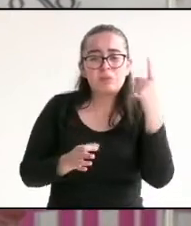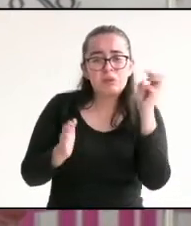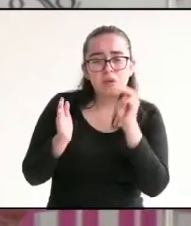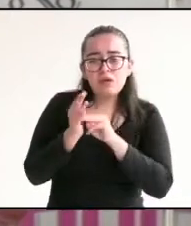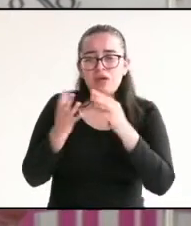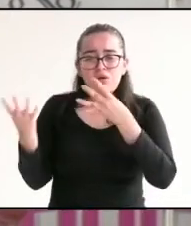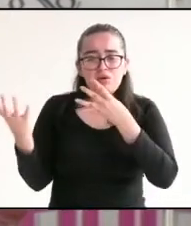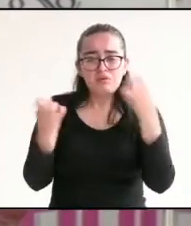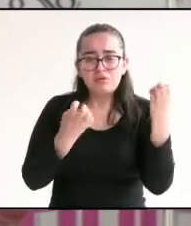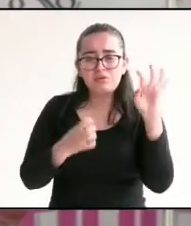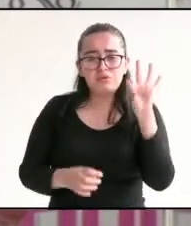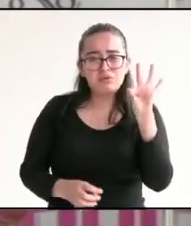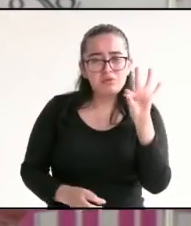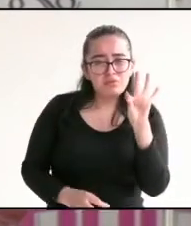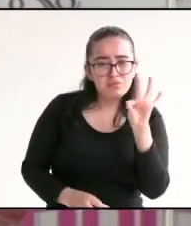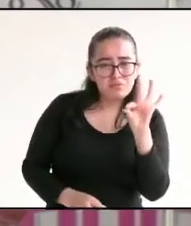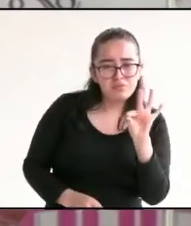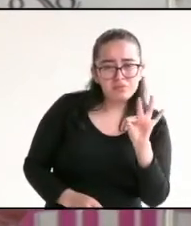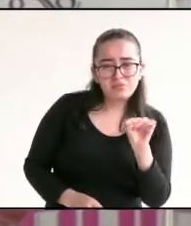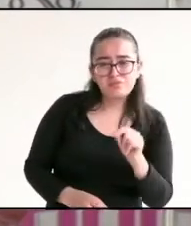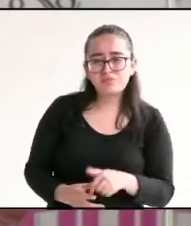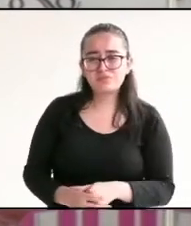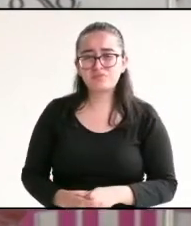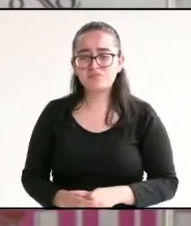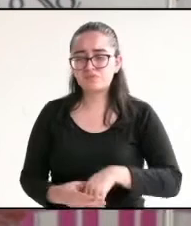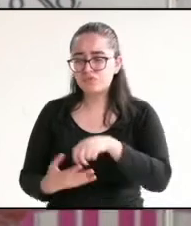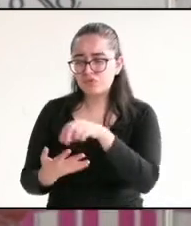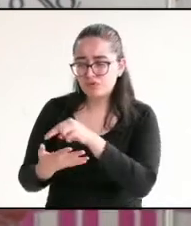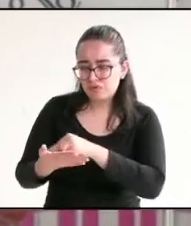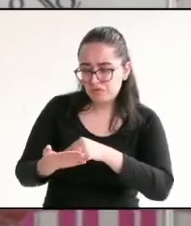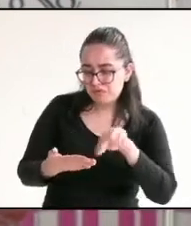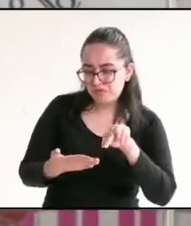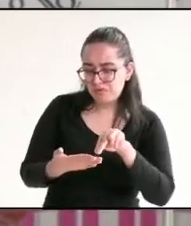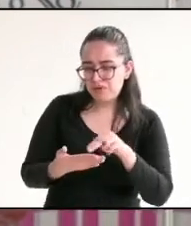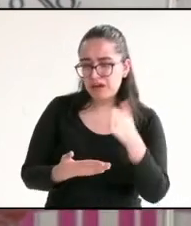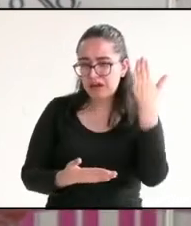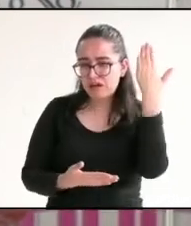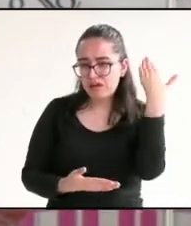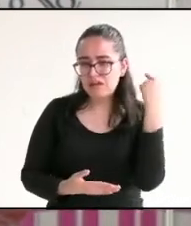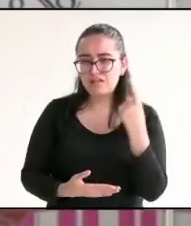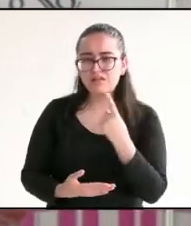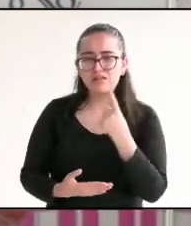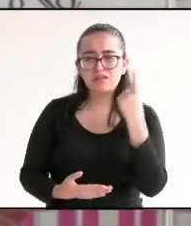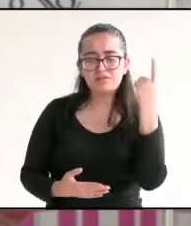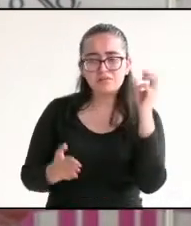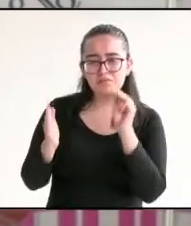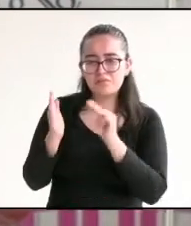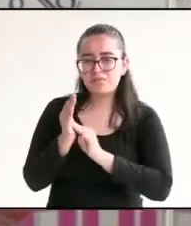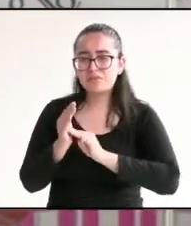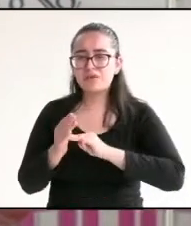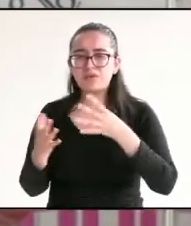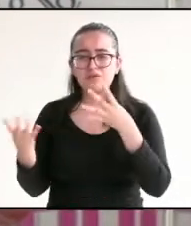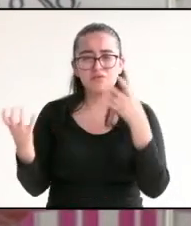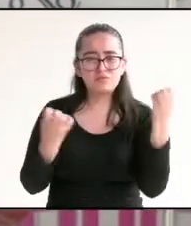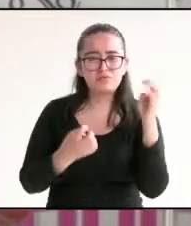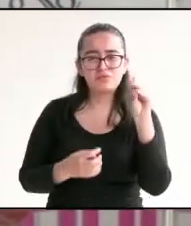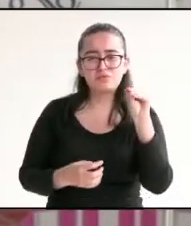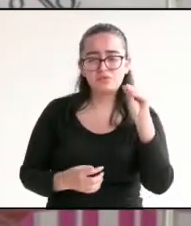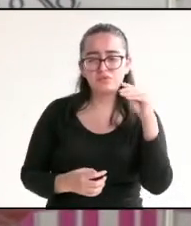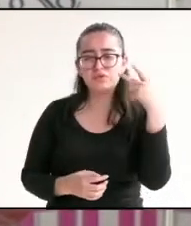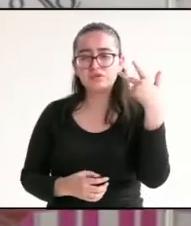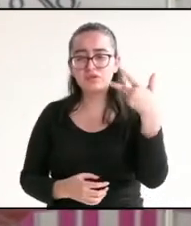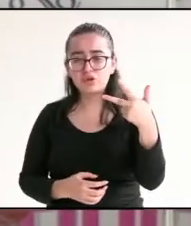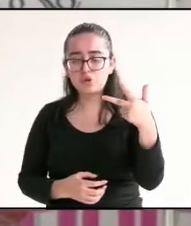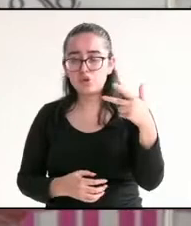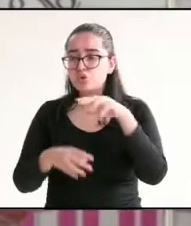finales se viene tratando y se firmaron los tratados de Kioto en 1998, donde todos los países se